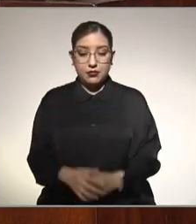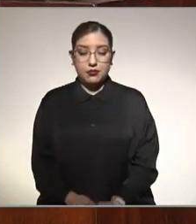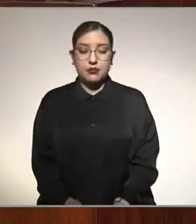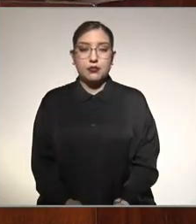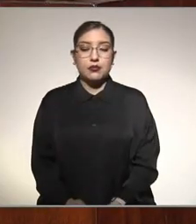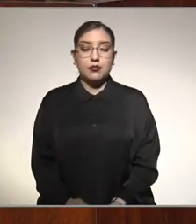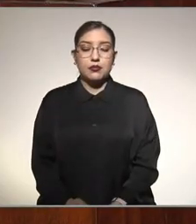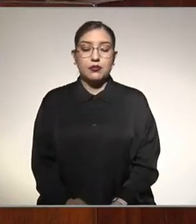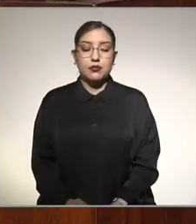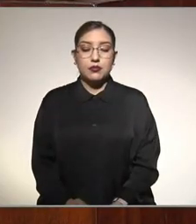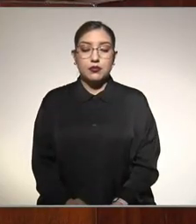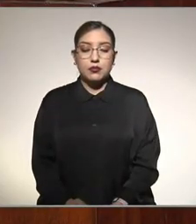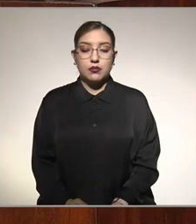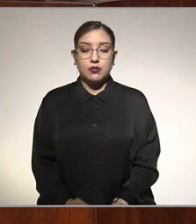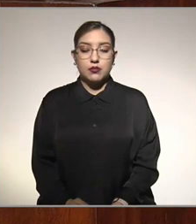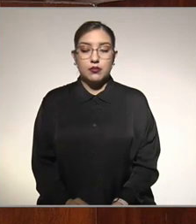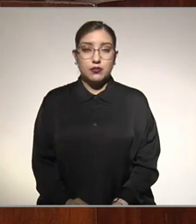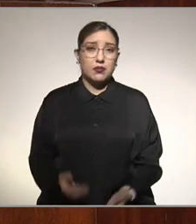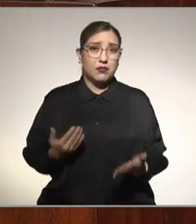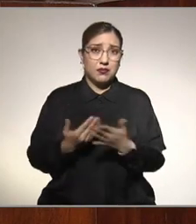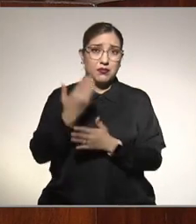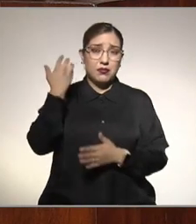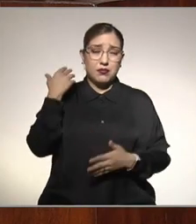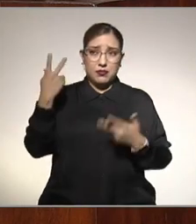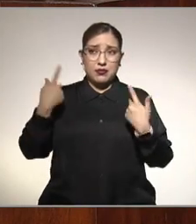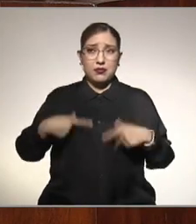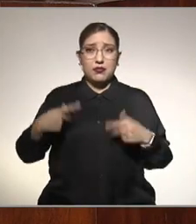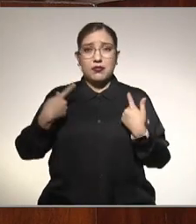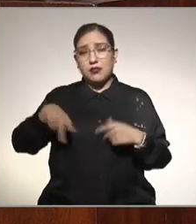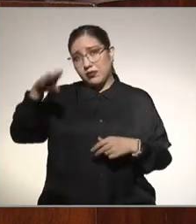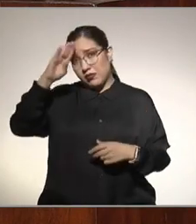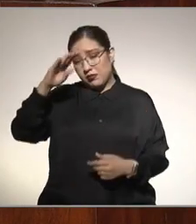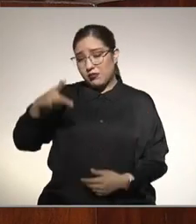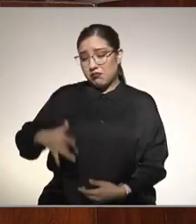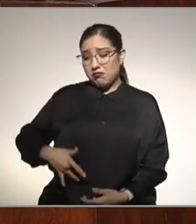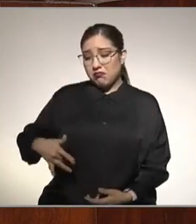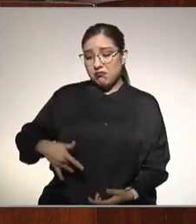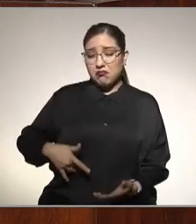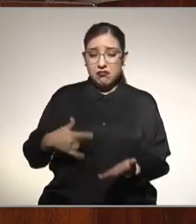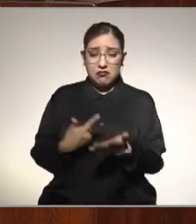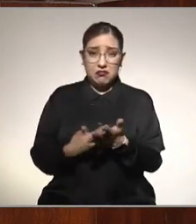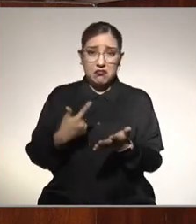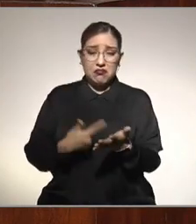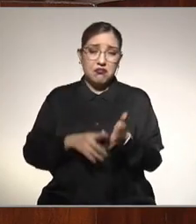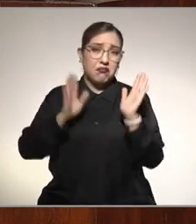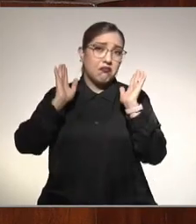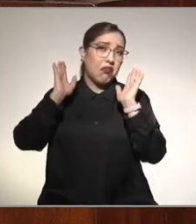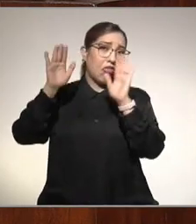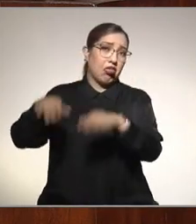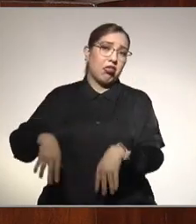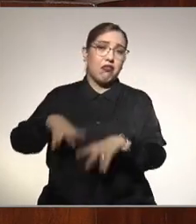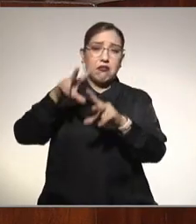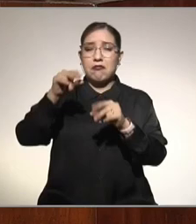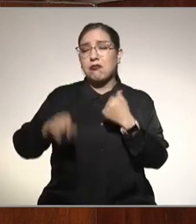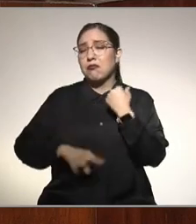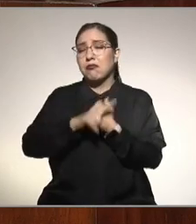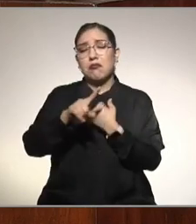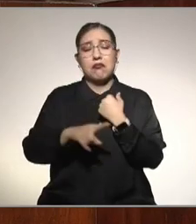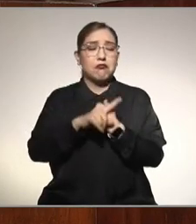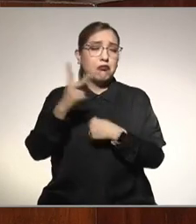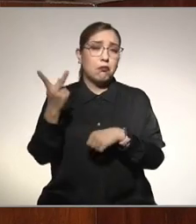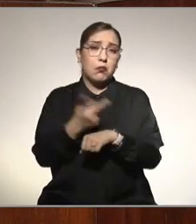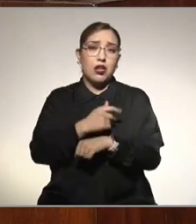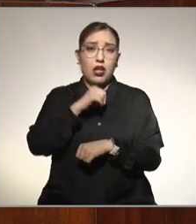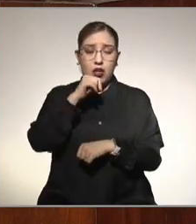pues anteriormente como que la gente veía hígado graso y no le daba importancia y le decía no hay problema, no pasa nada.